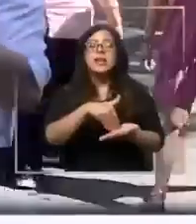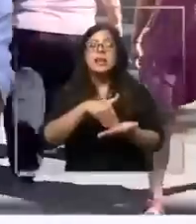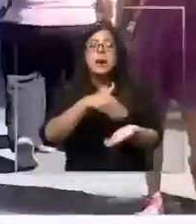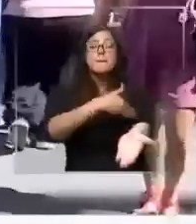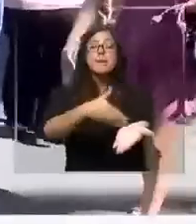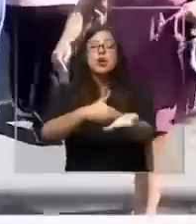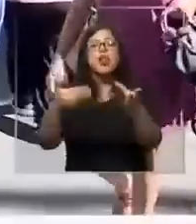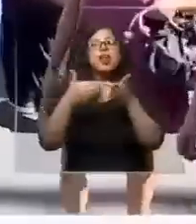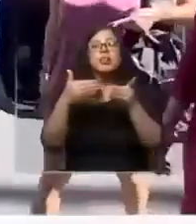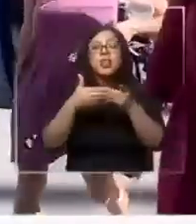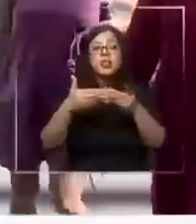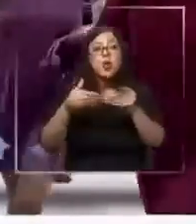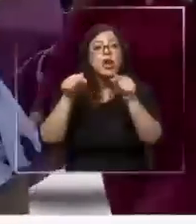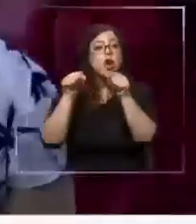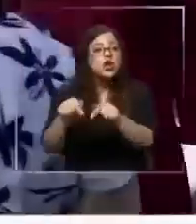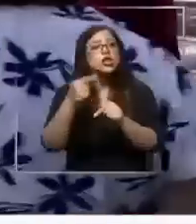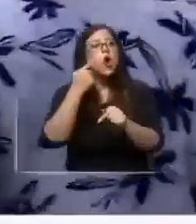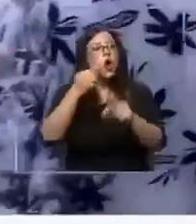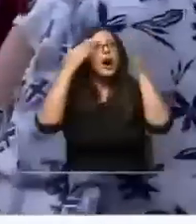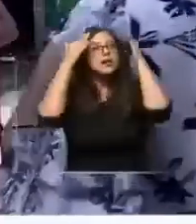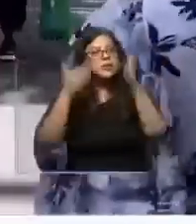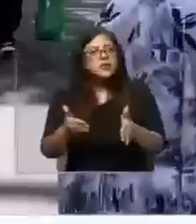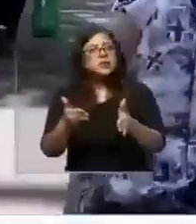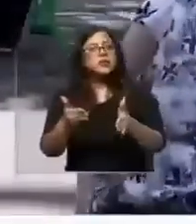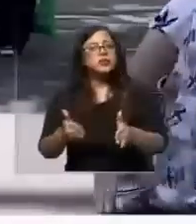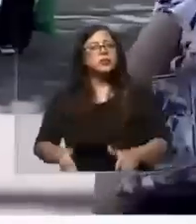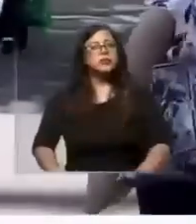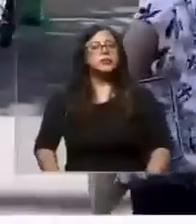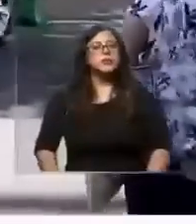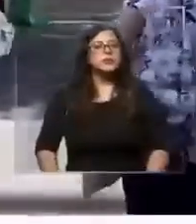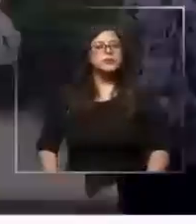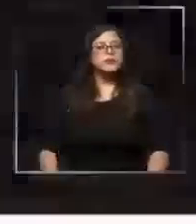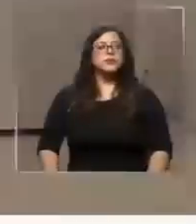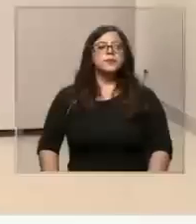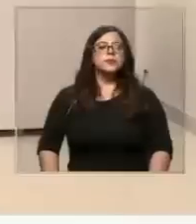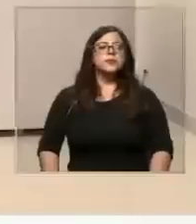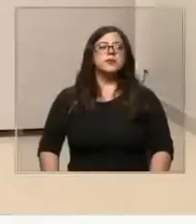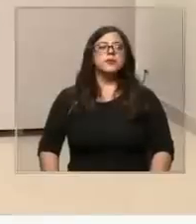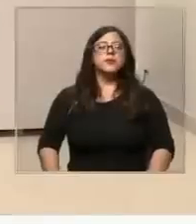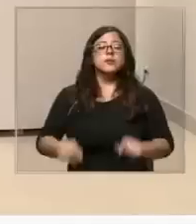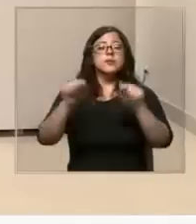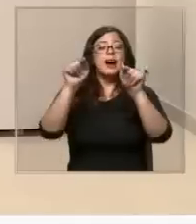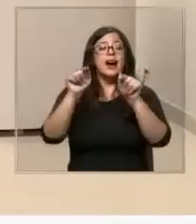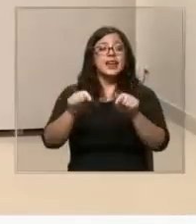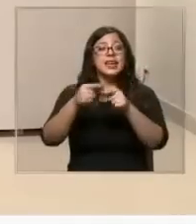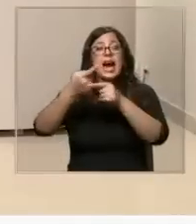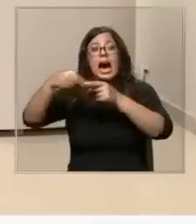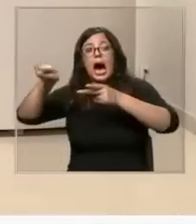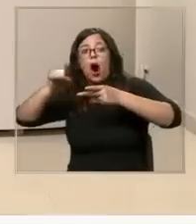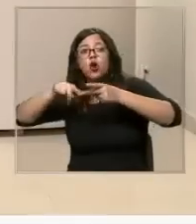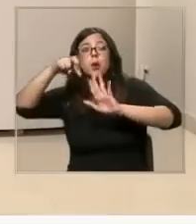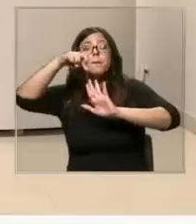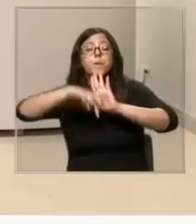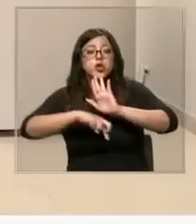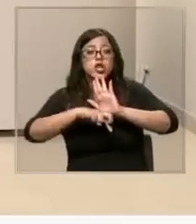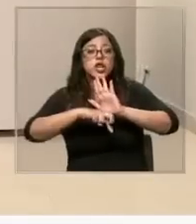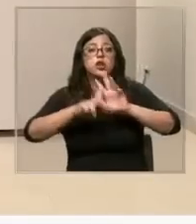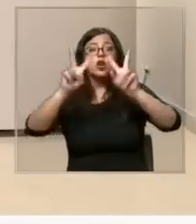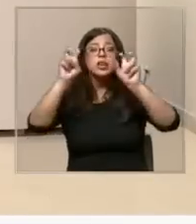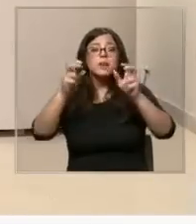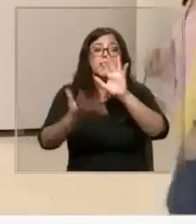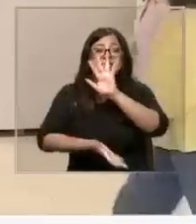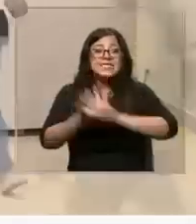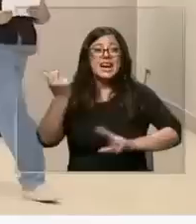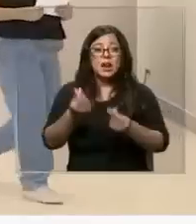de dólares. Dicho eso, ponga atención a lo siguiente. Yéndonos al otro proyecto, digamos, al que establece un retiro del